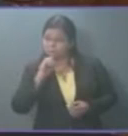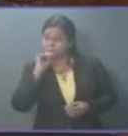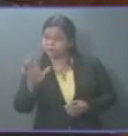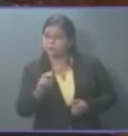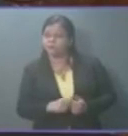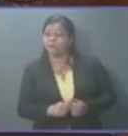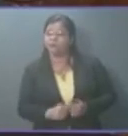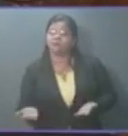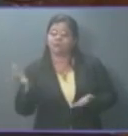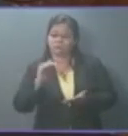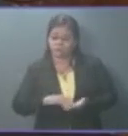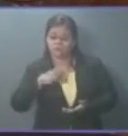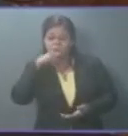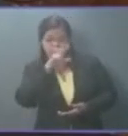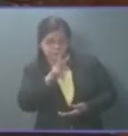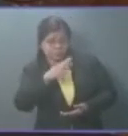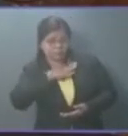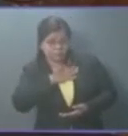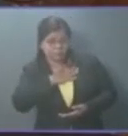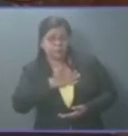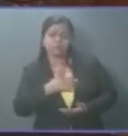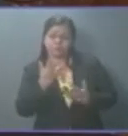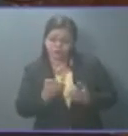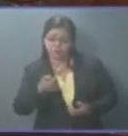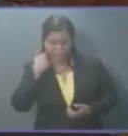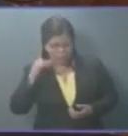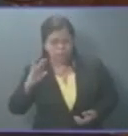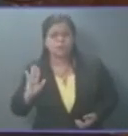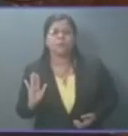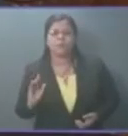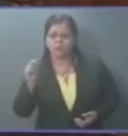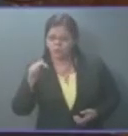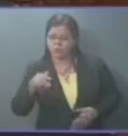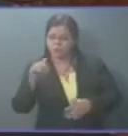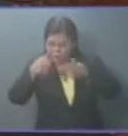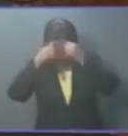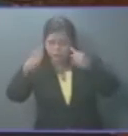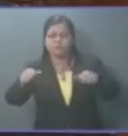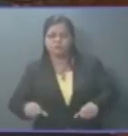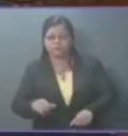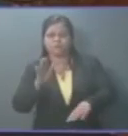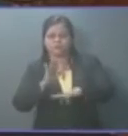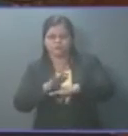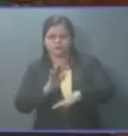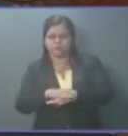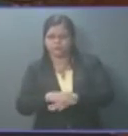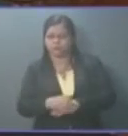enfatizar que el FMLN va a aprobar hoy este llamamiento porque